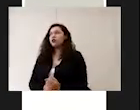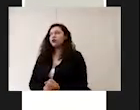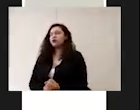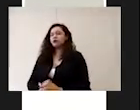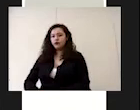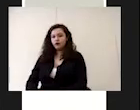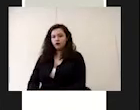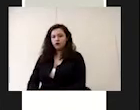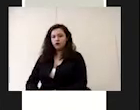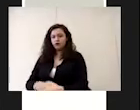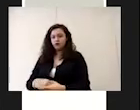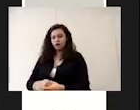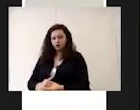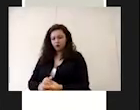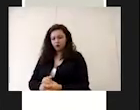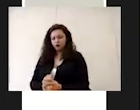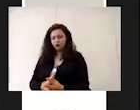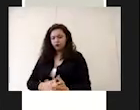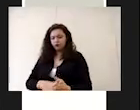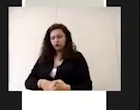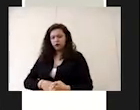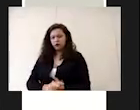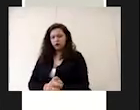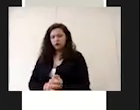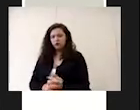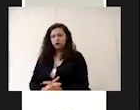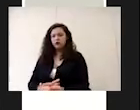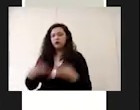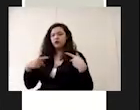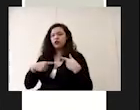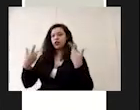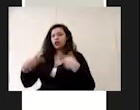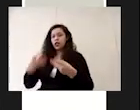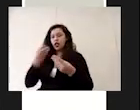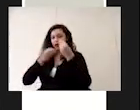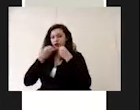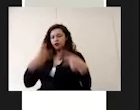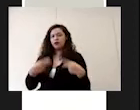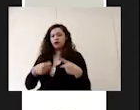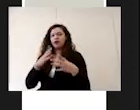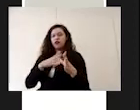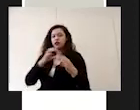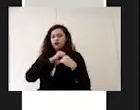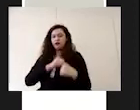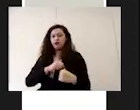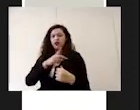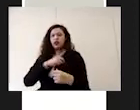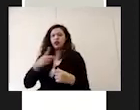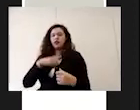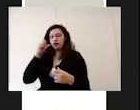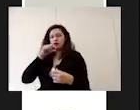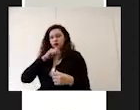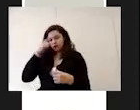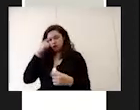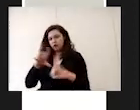el personal que se encarga de la venta de alimentos o de servir los alimentos deben contar en todo momento con su